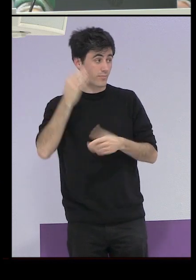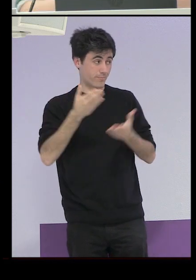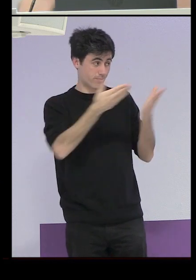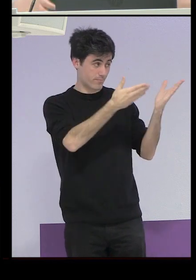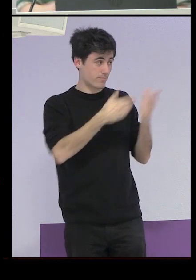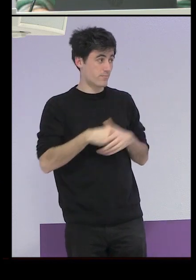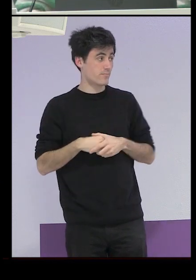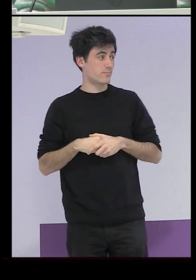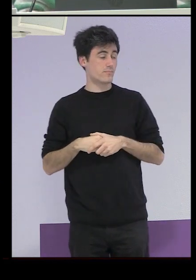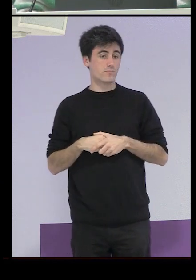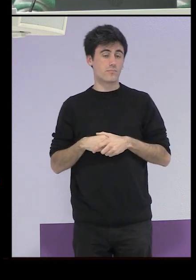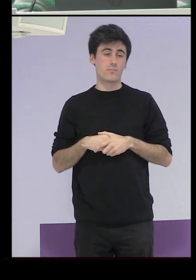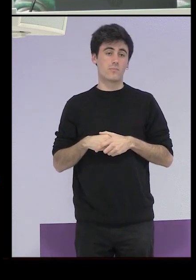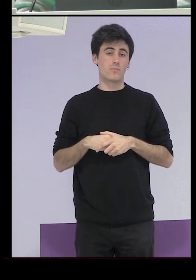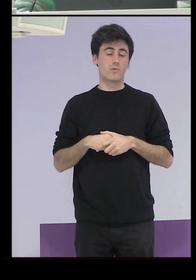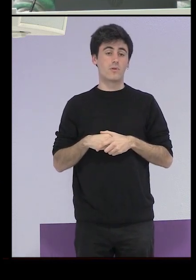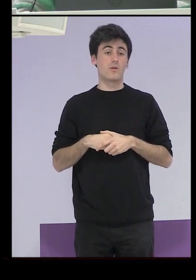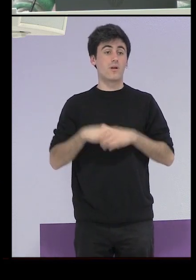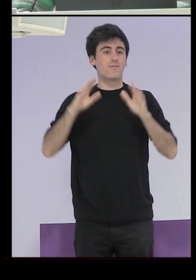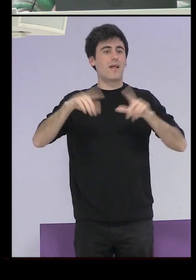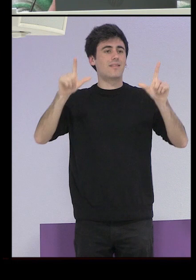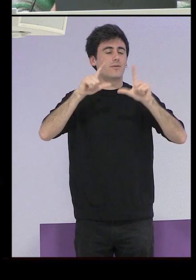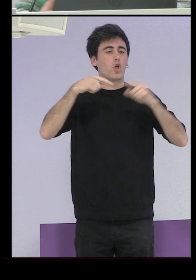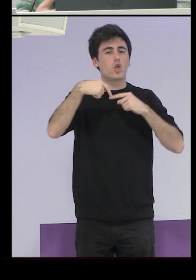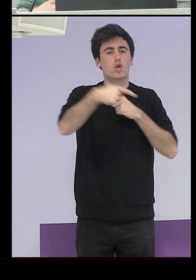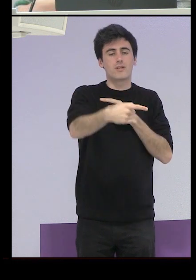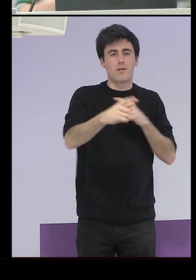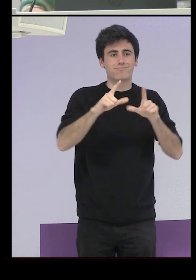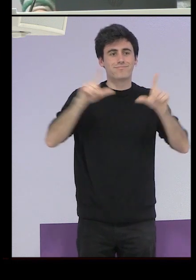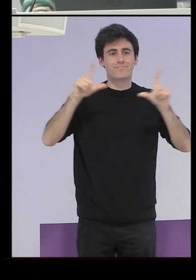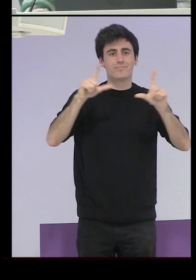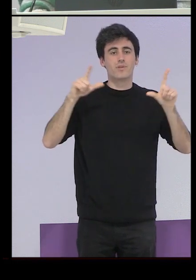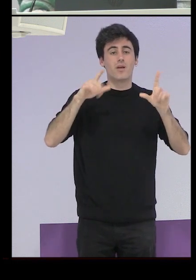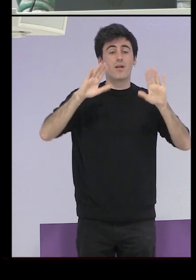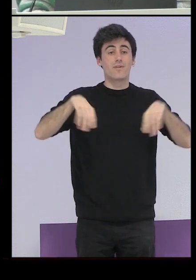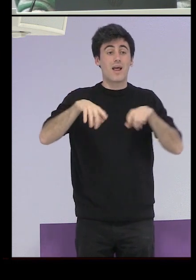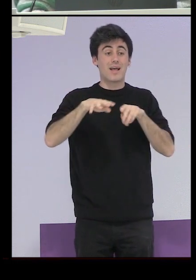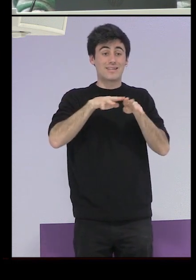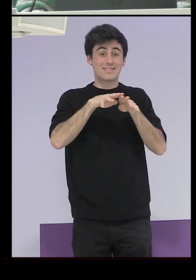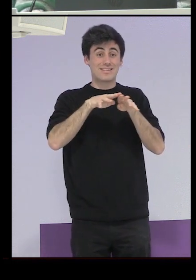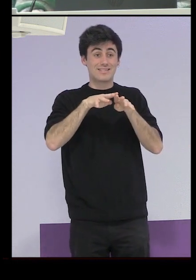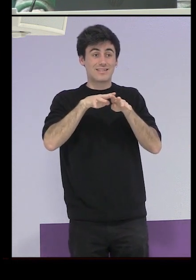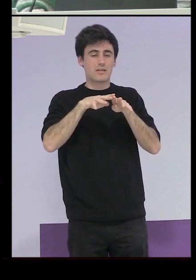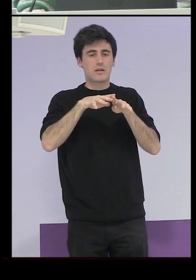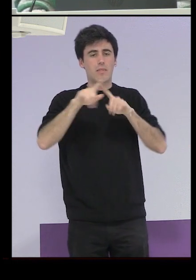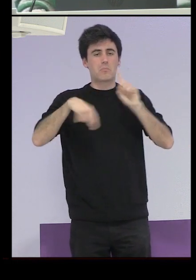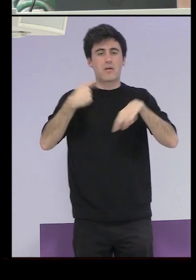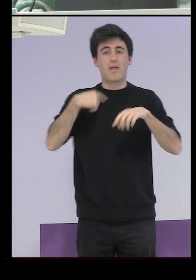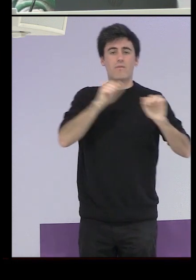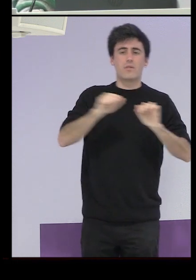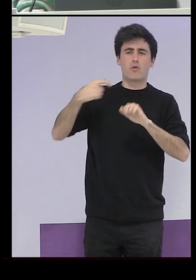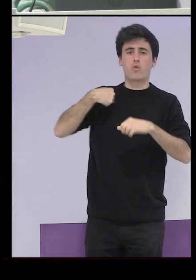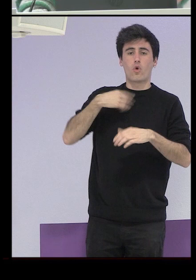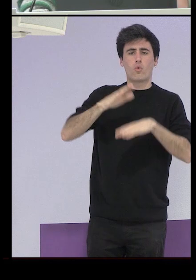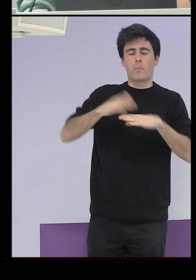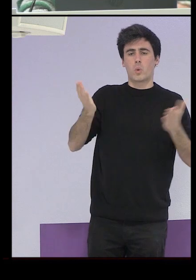la televisión y enseguida, como alguien le haga cualquier crítica, se defiende con que ella no tiene culpa de nada. Pues bueno, culpa no lo sé,